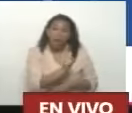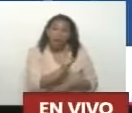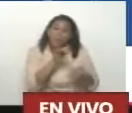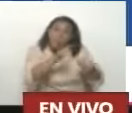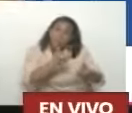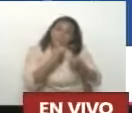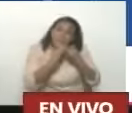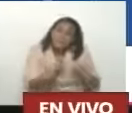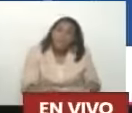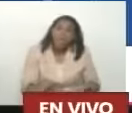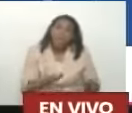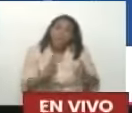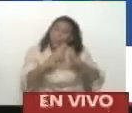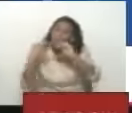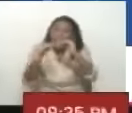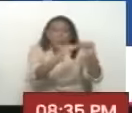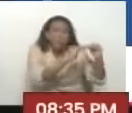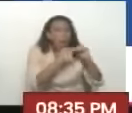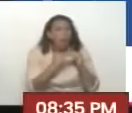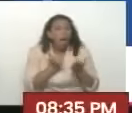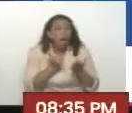Es bueno para todos